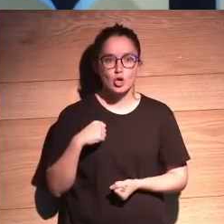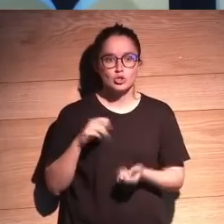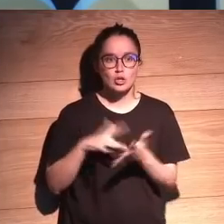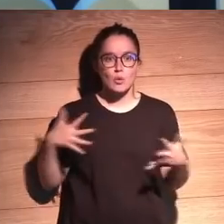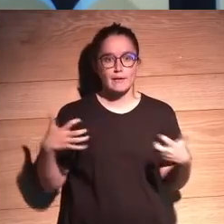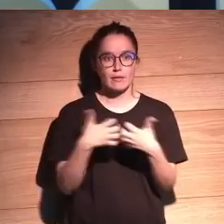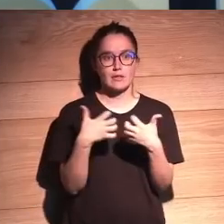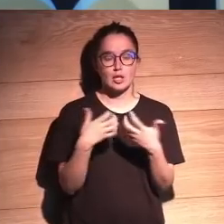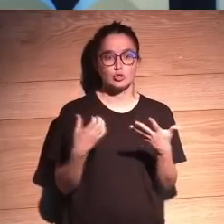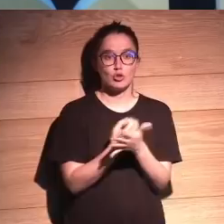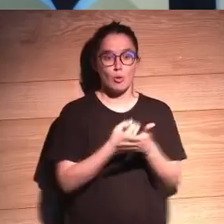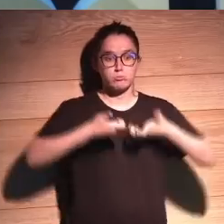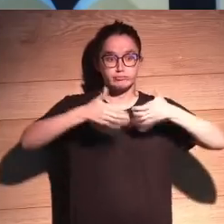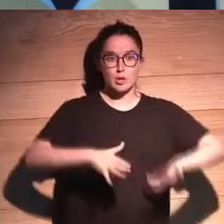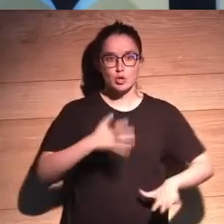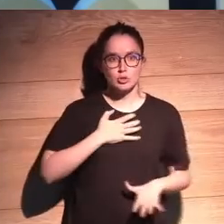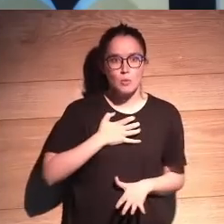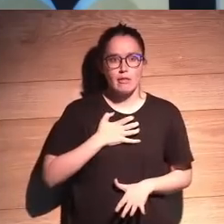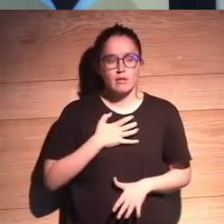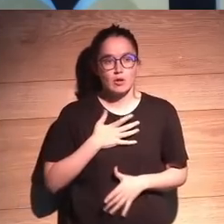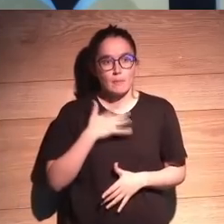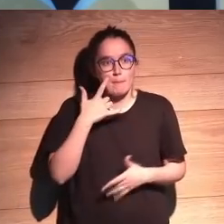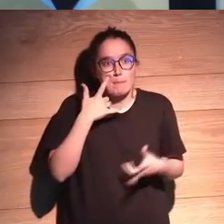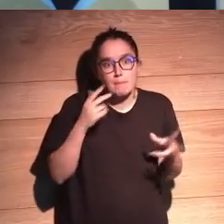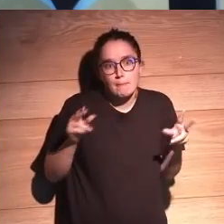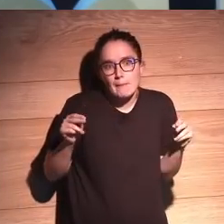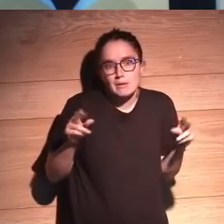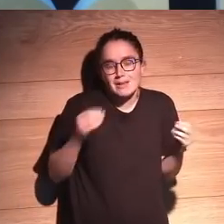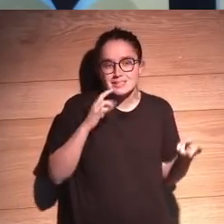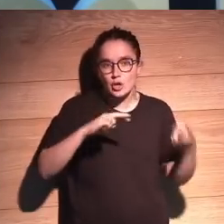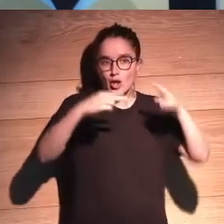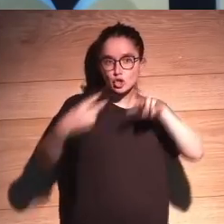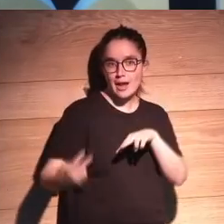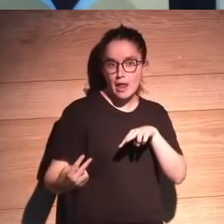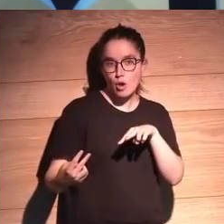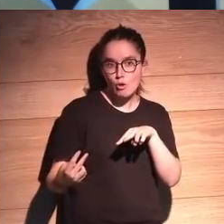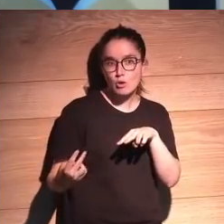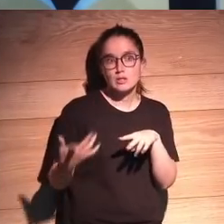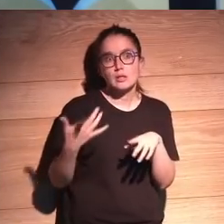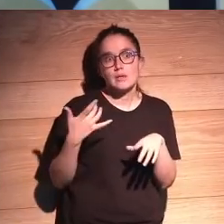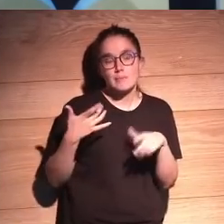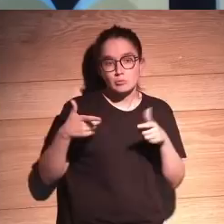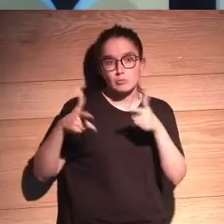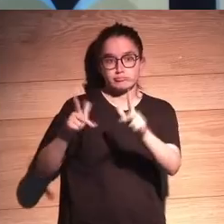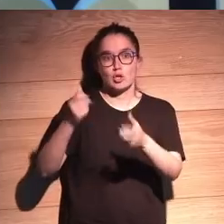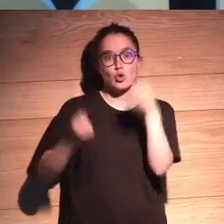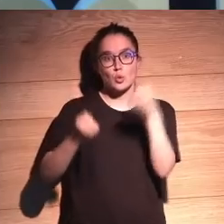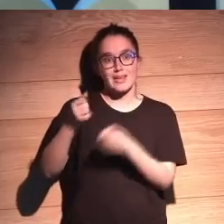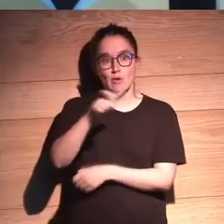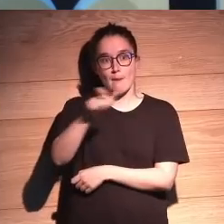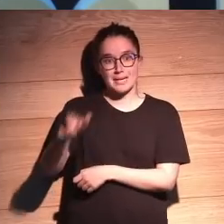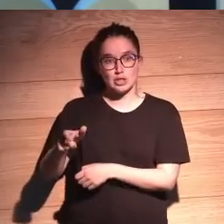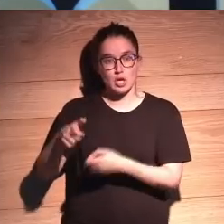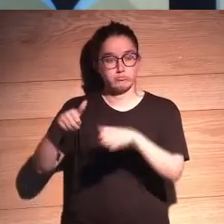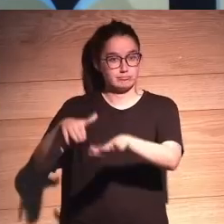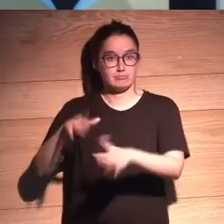accidente y se para todo y eso no puede ser y tal. Y yo pensaba, hombre, si fuera al revés, si fueran máquinas, vamos a dejar conducir a uno humano, se